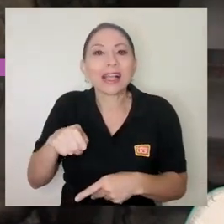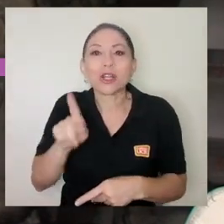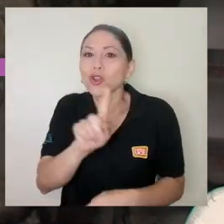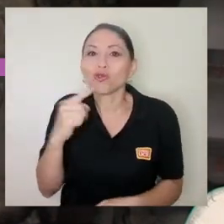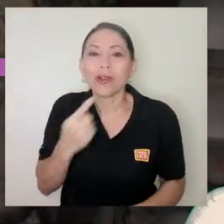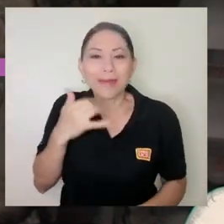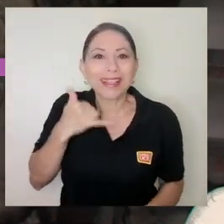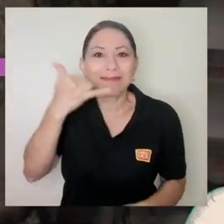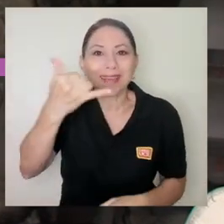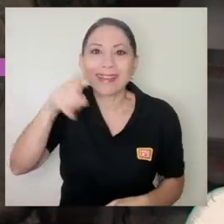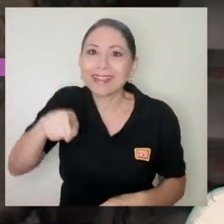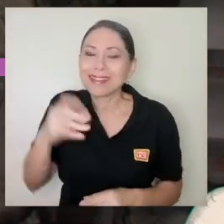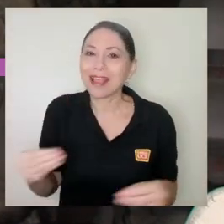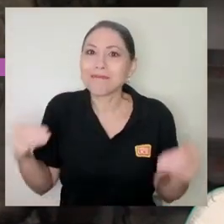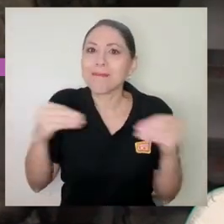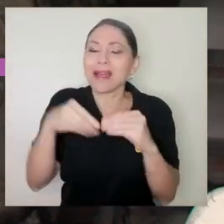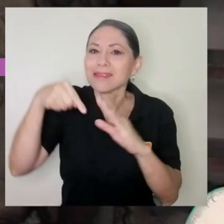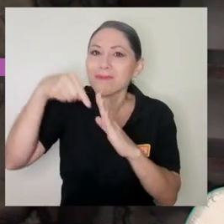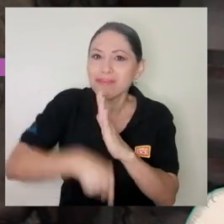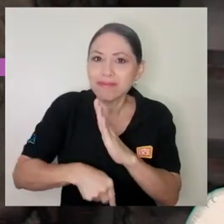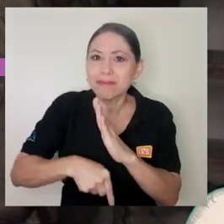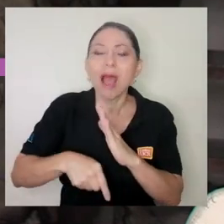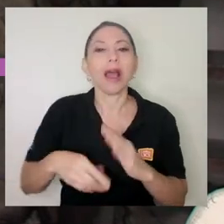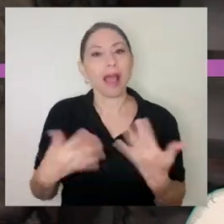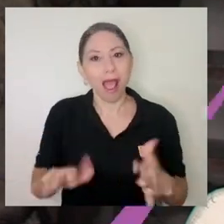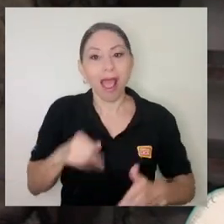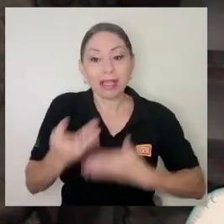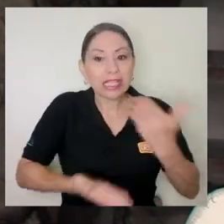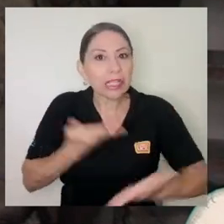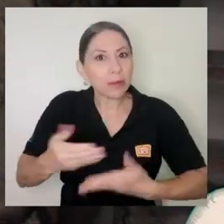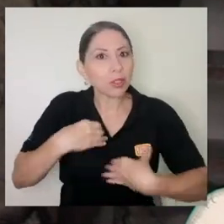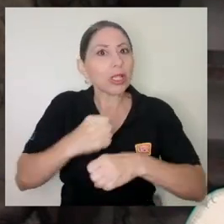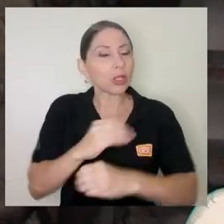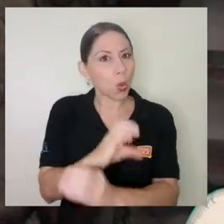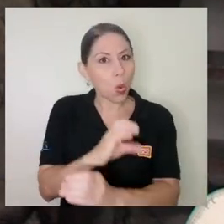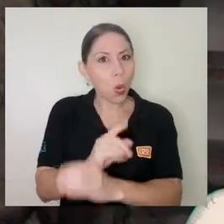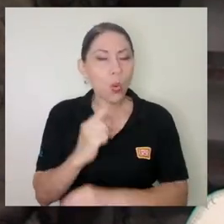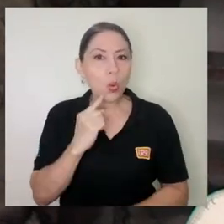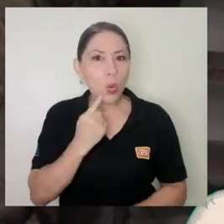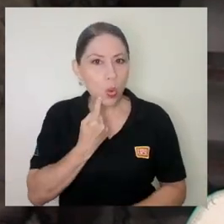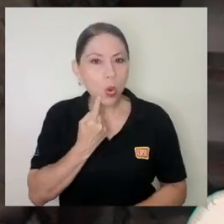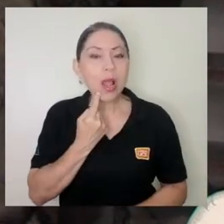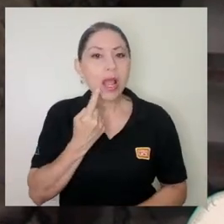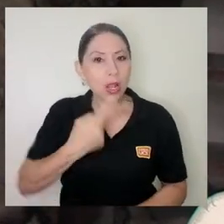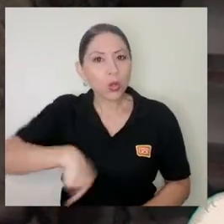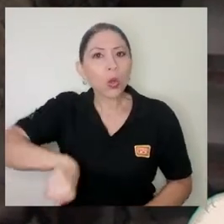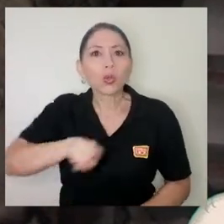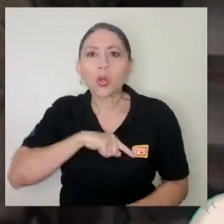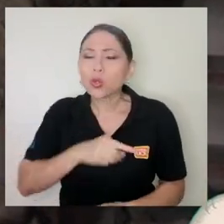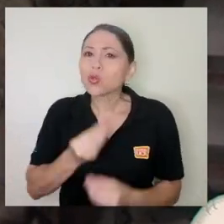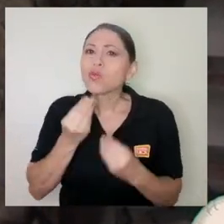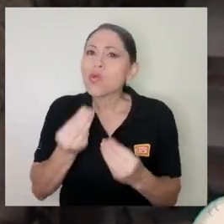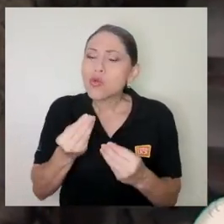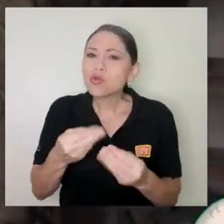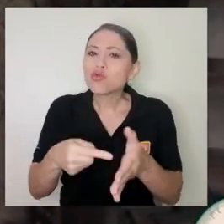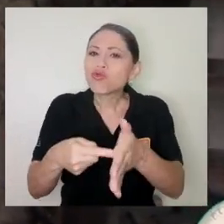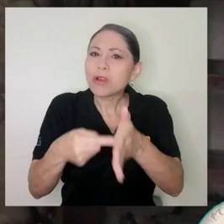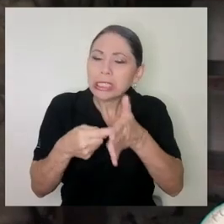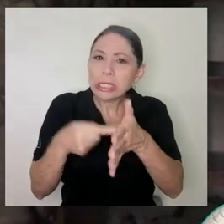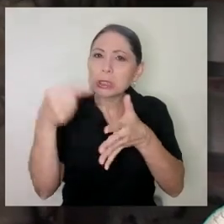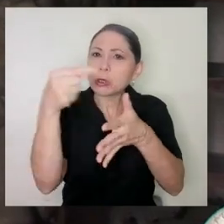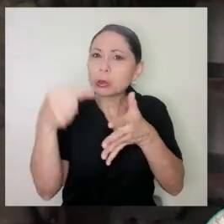servicio se configuró con mucho cuidado, con mucha seriedad. De hecho, tuvimos que cumplir muchos requisitos, digamos,